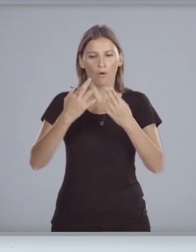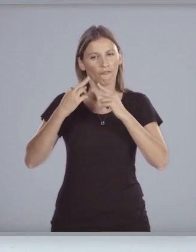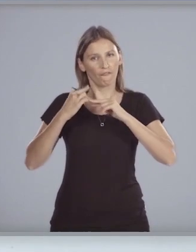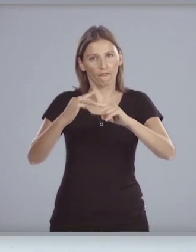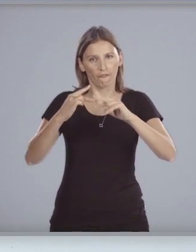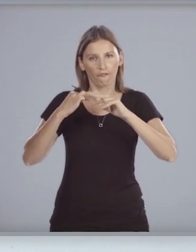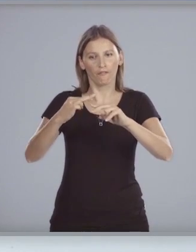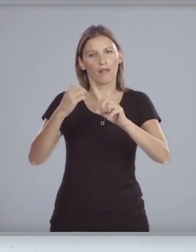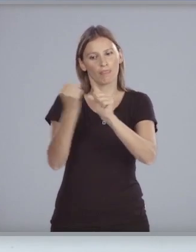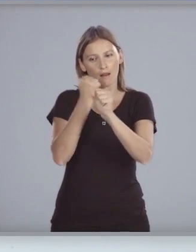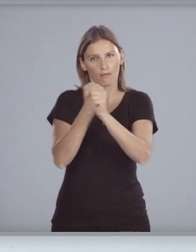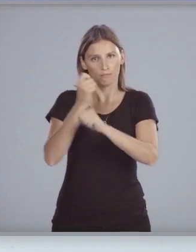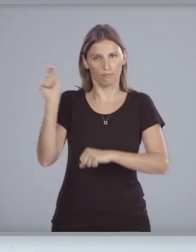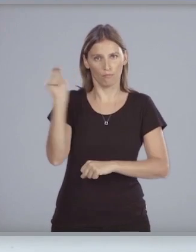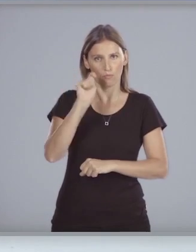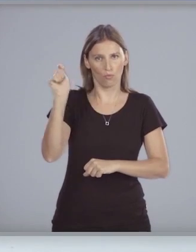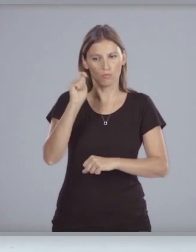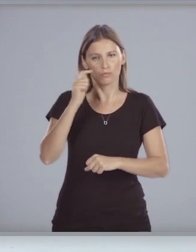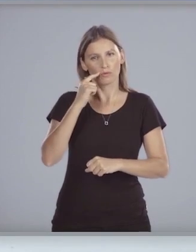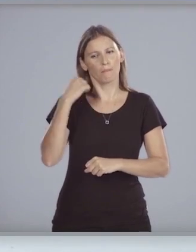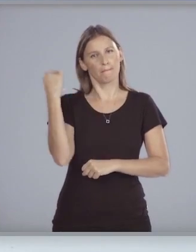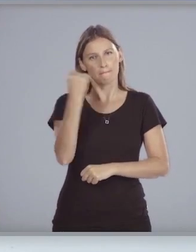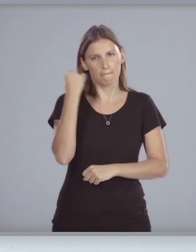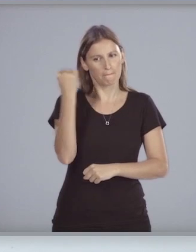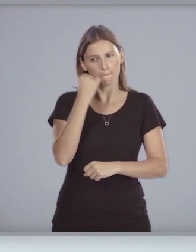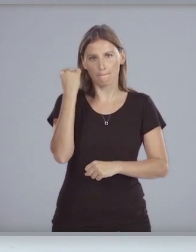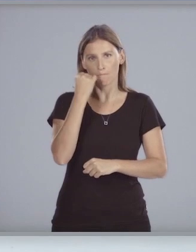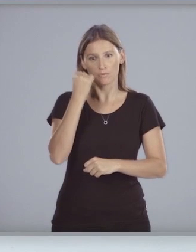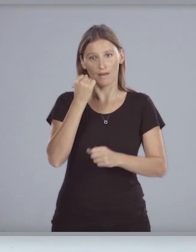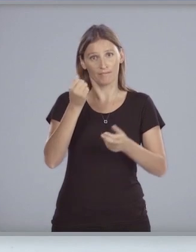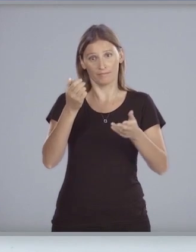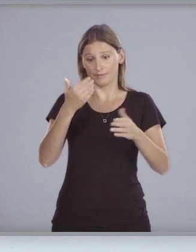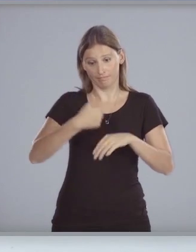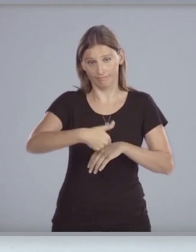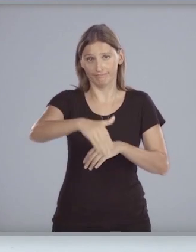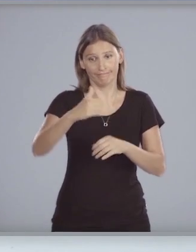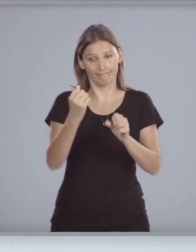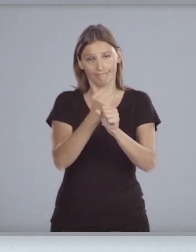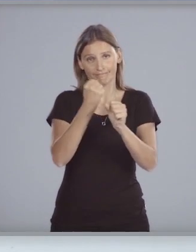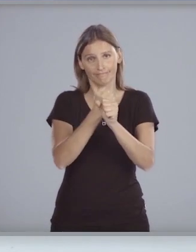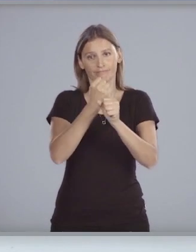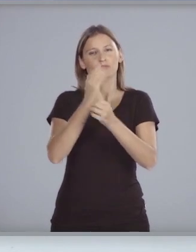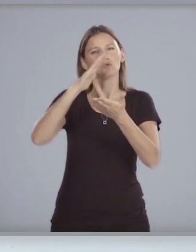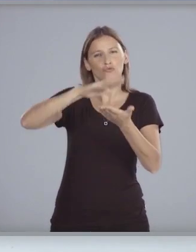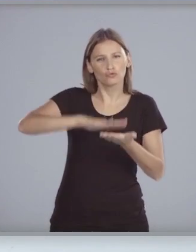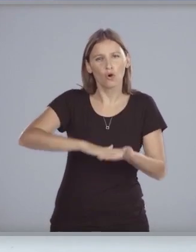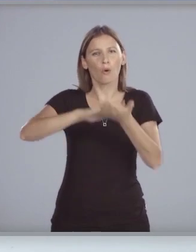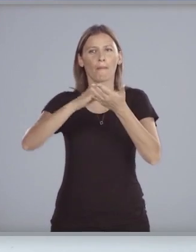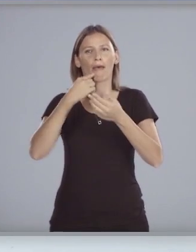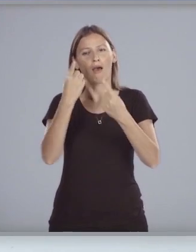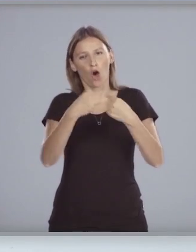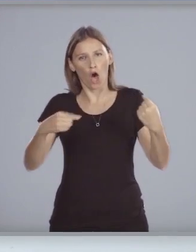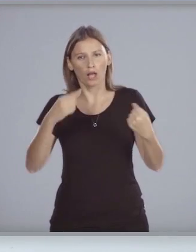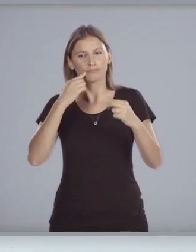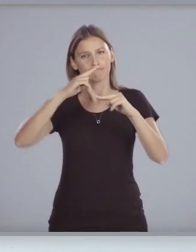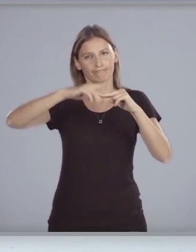mejora permanente en la gestión pública cumplirá una etapa trascendente en materia de gobierno